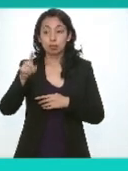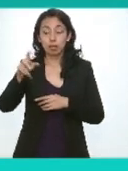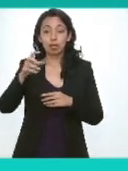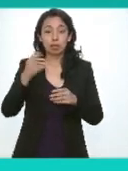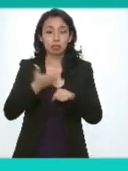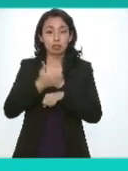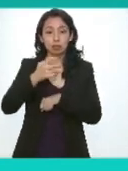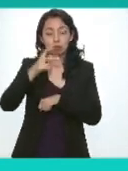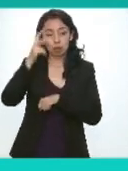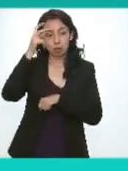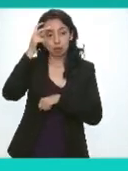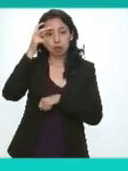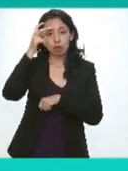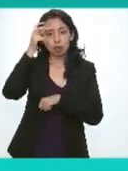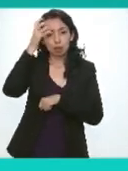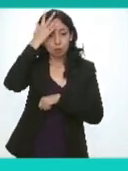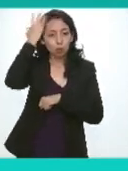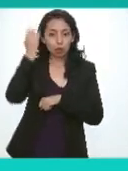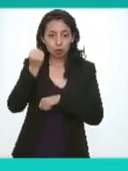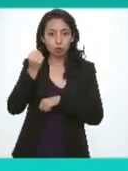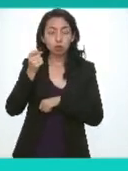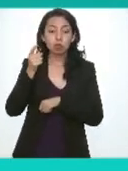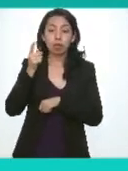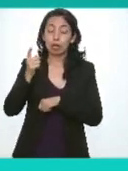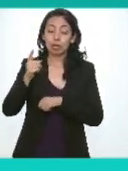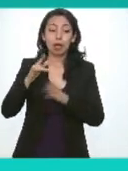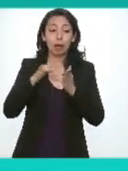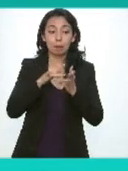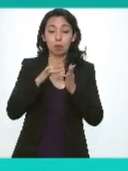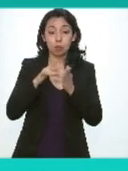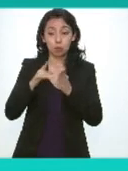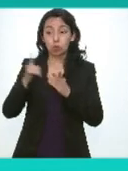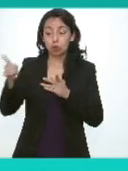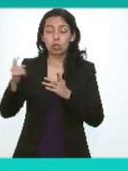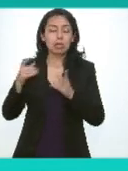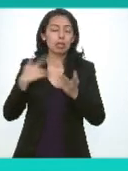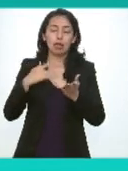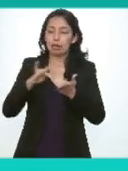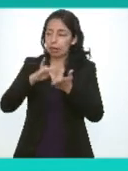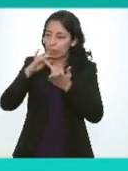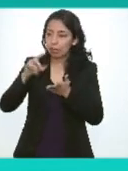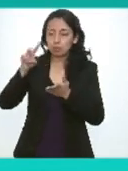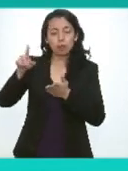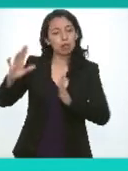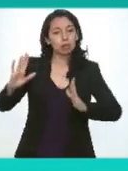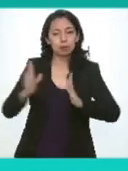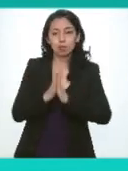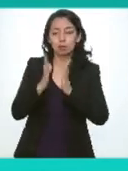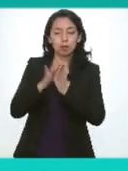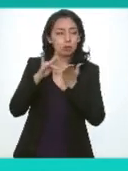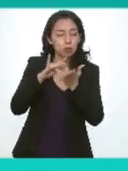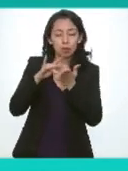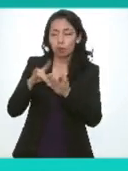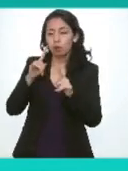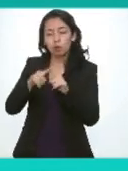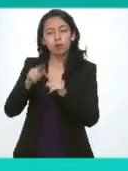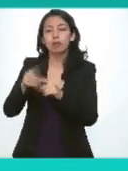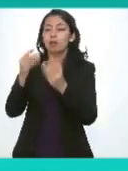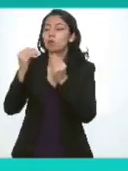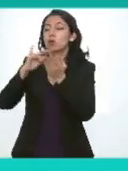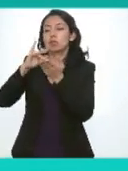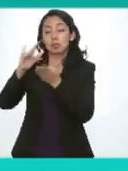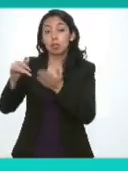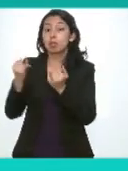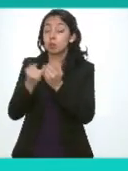agradecemos muchísimo toda su participación toda su colaboración lo que fue también pues